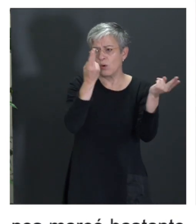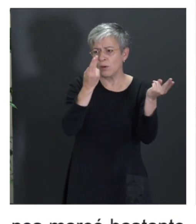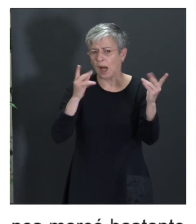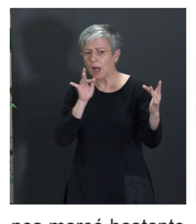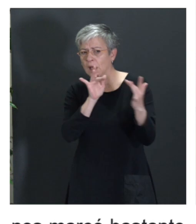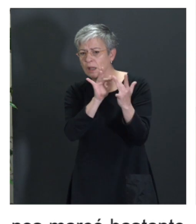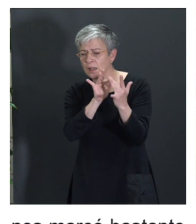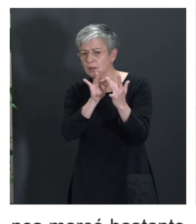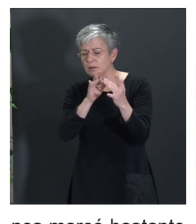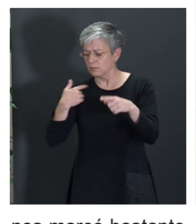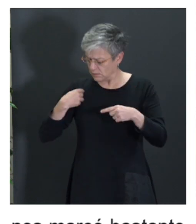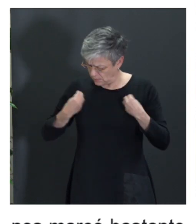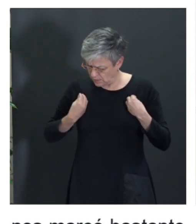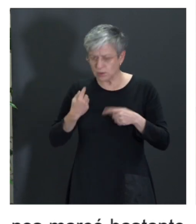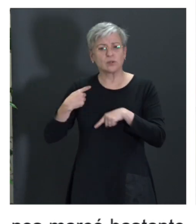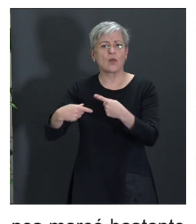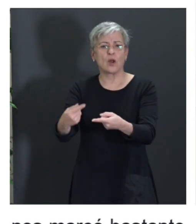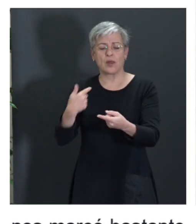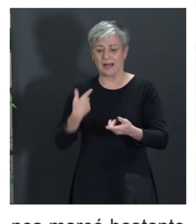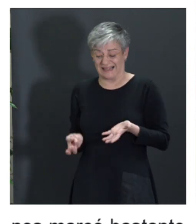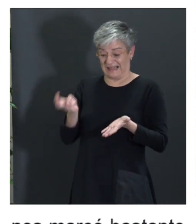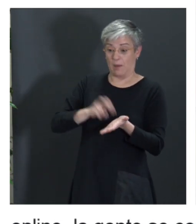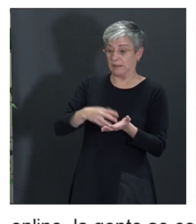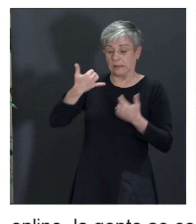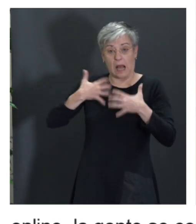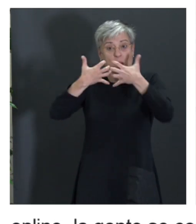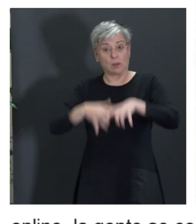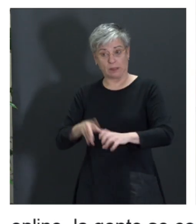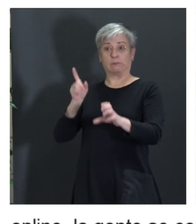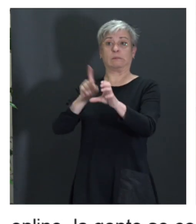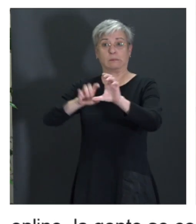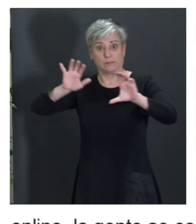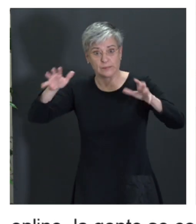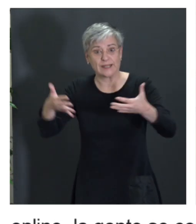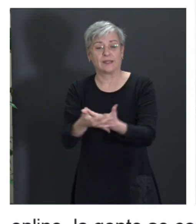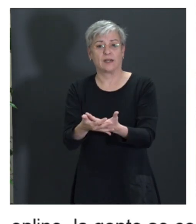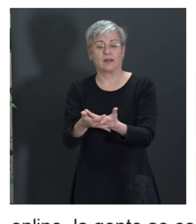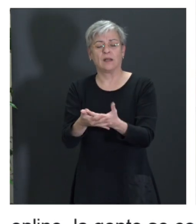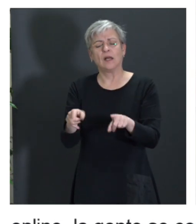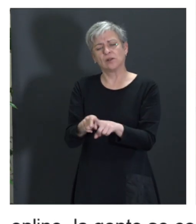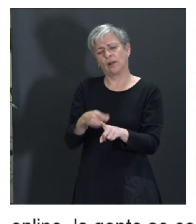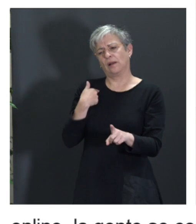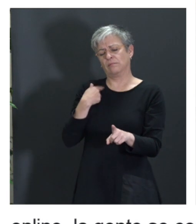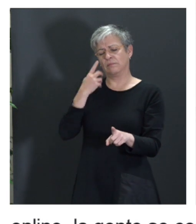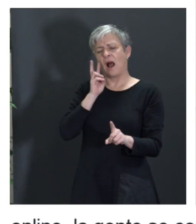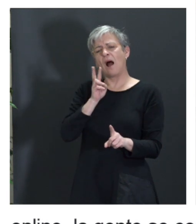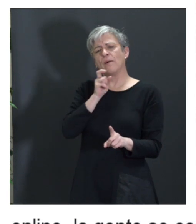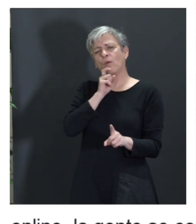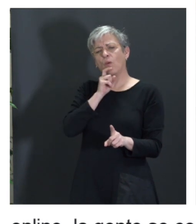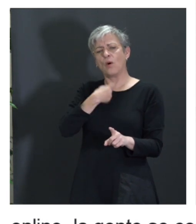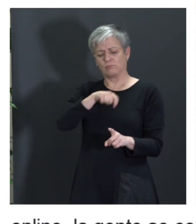en su día a día, desde que se levanta, se conecta. Entonces dijimos, qué importante, vamos a ver cómo está la accesibilidad en España.